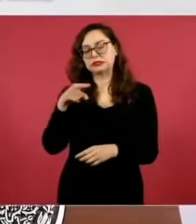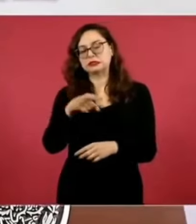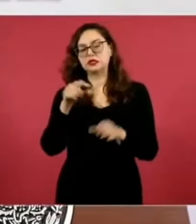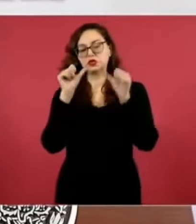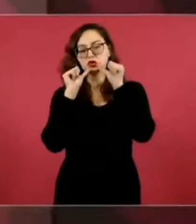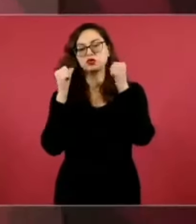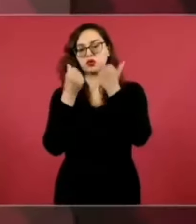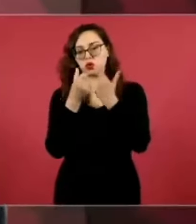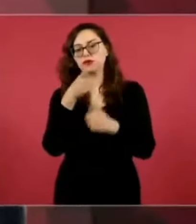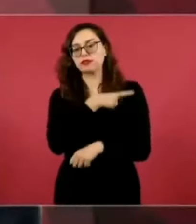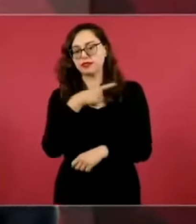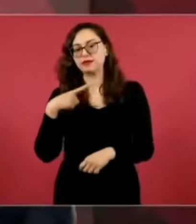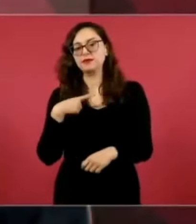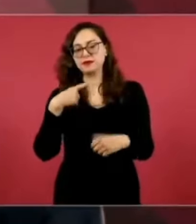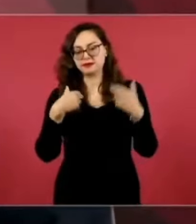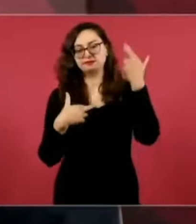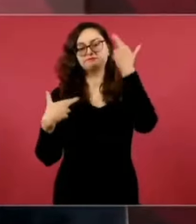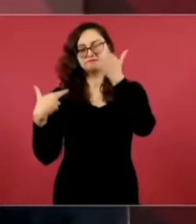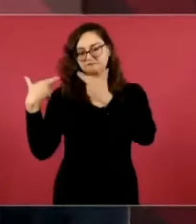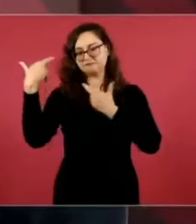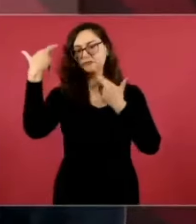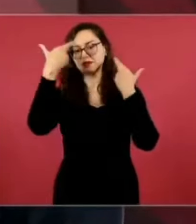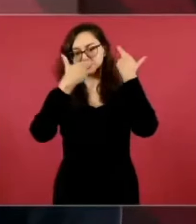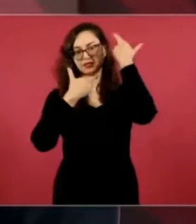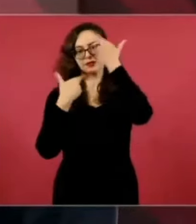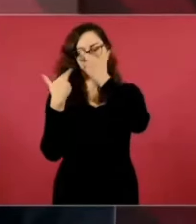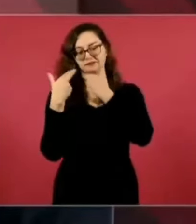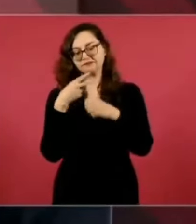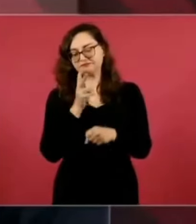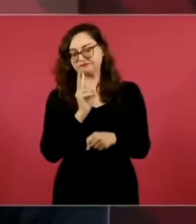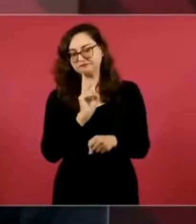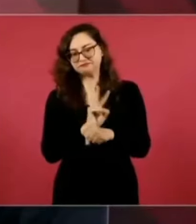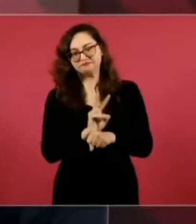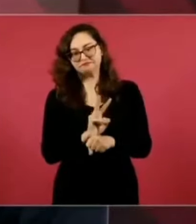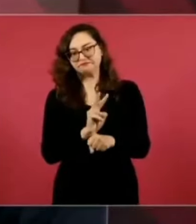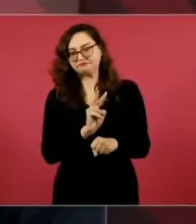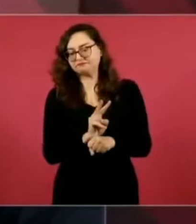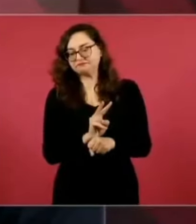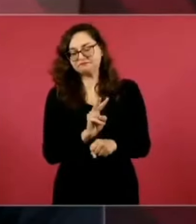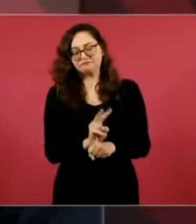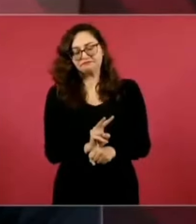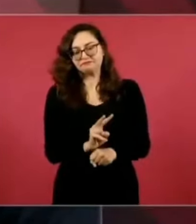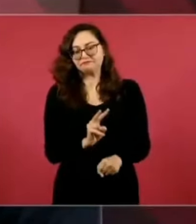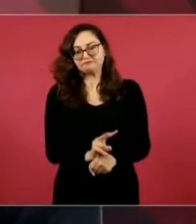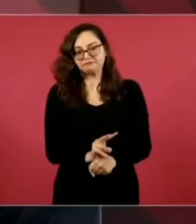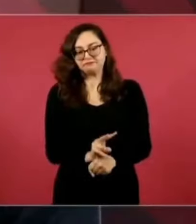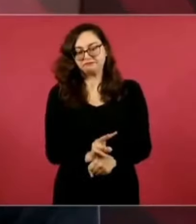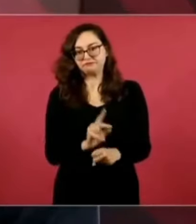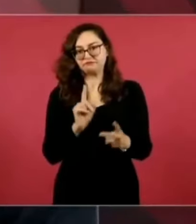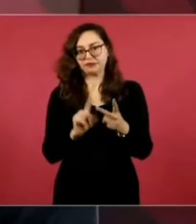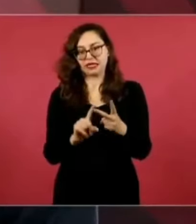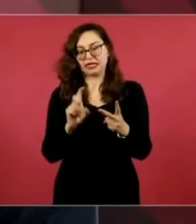junto con el SAT